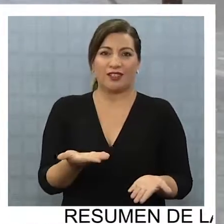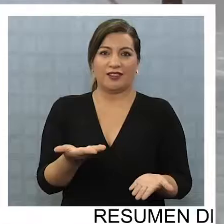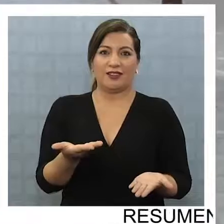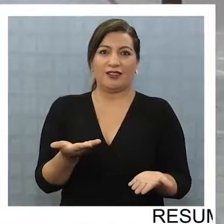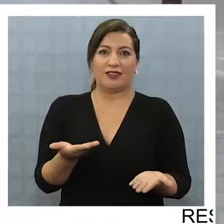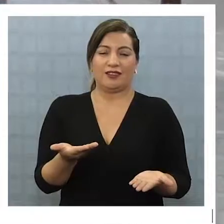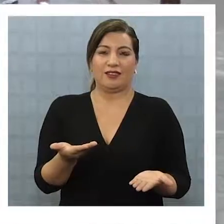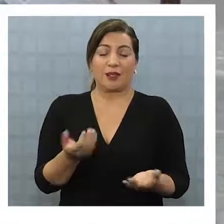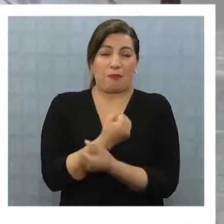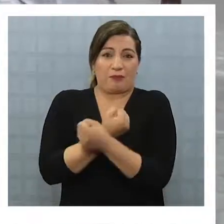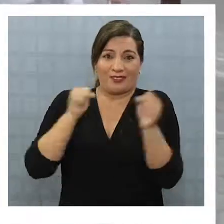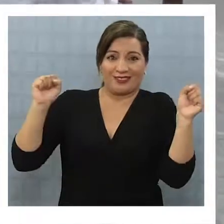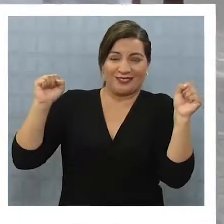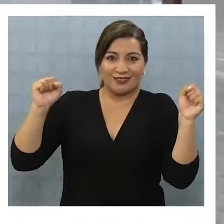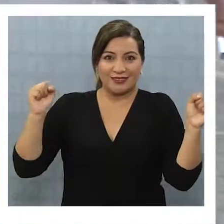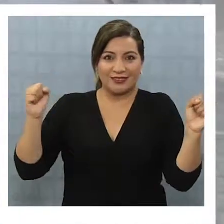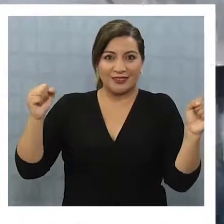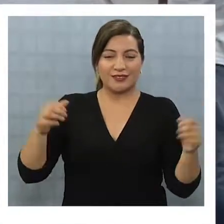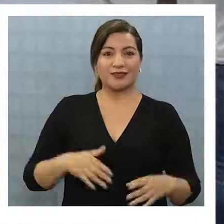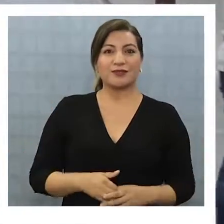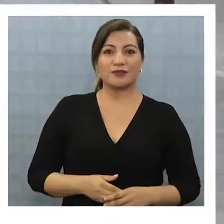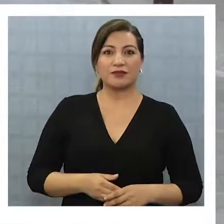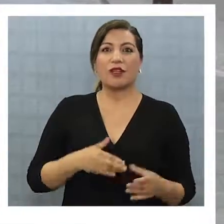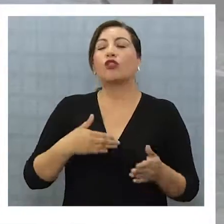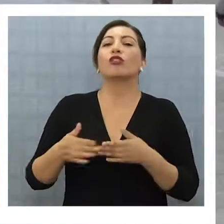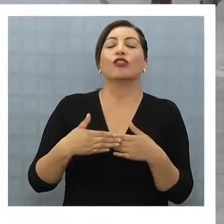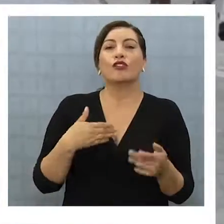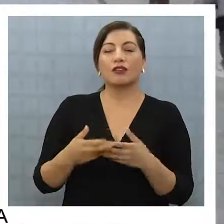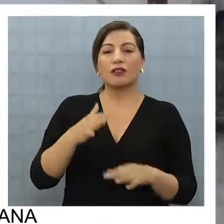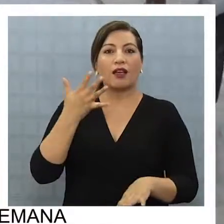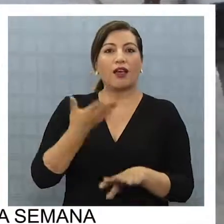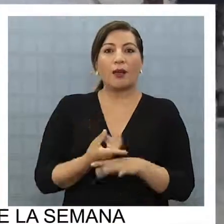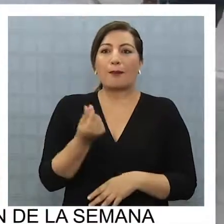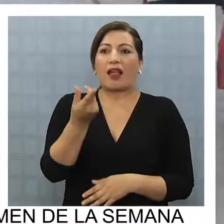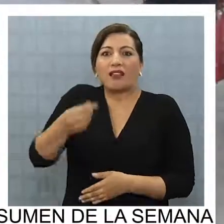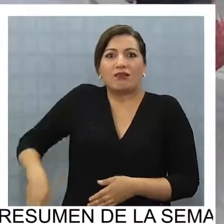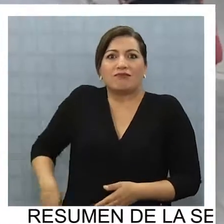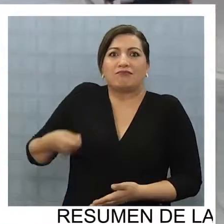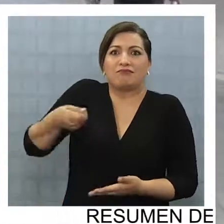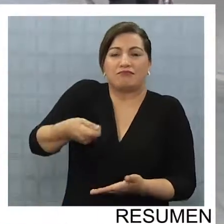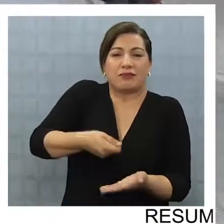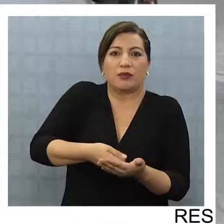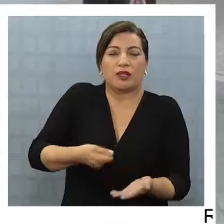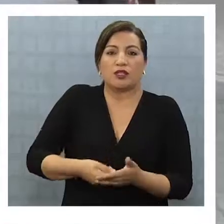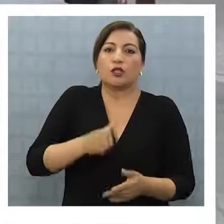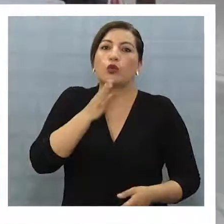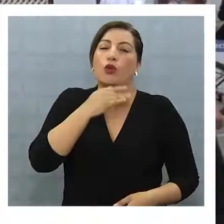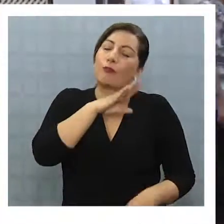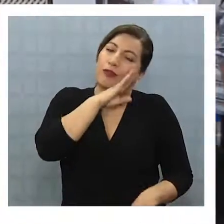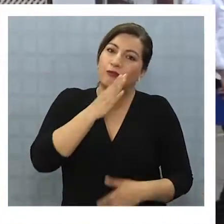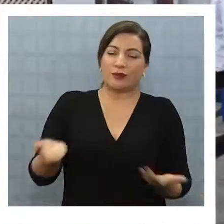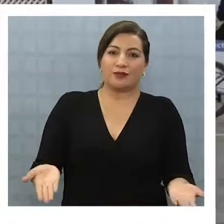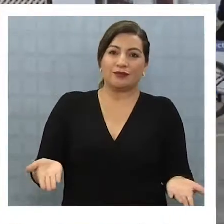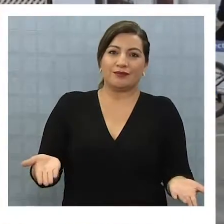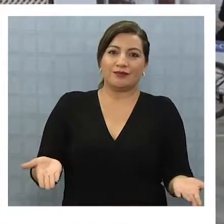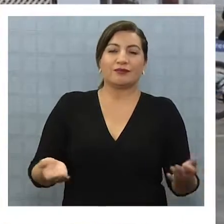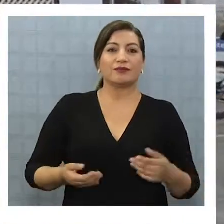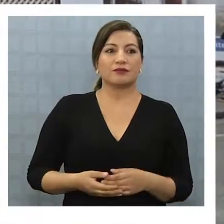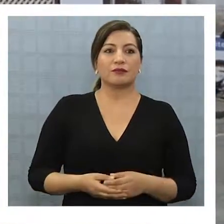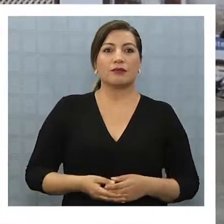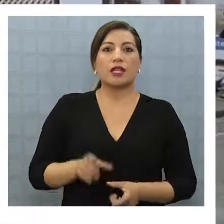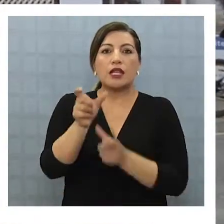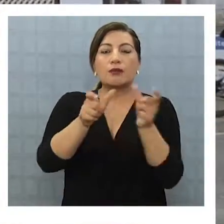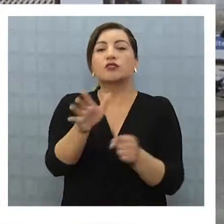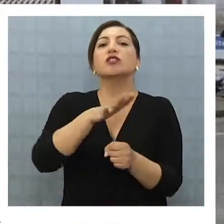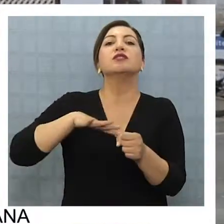imposible, porque de dónde se va a sacar plata esa gente para pagar si no tiene para dormir. Esta gente que está